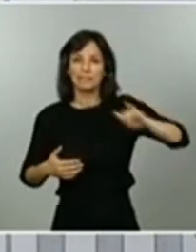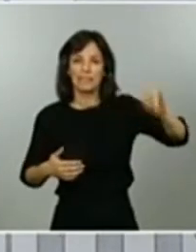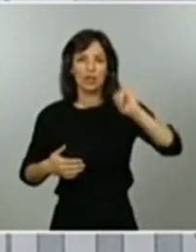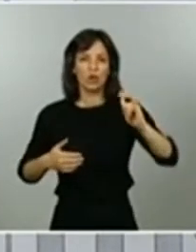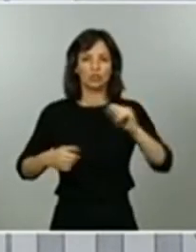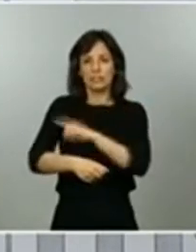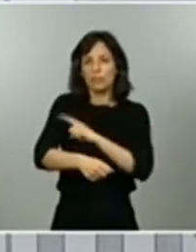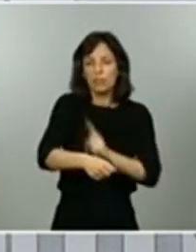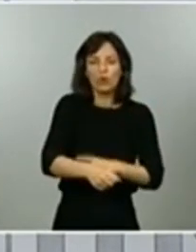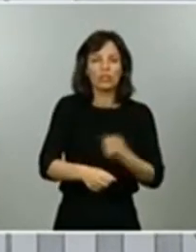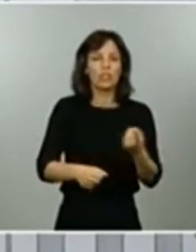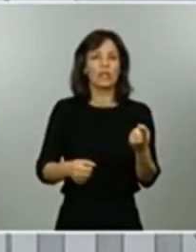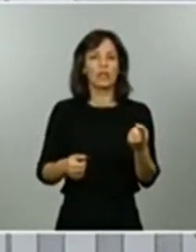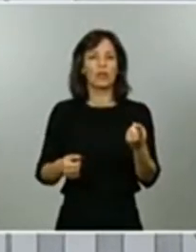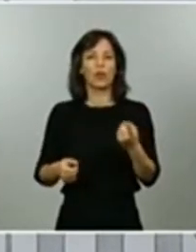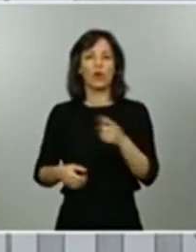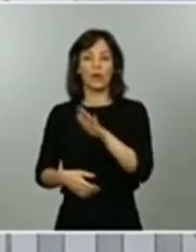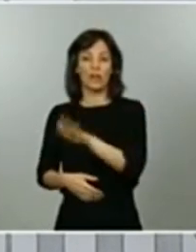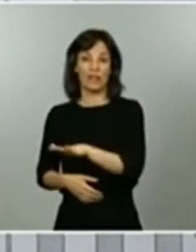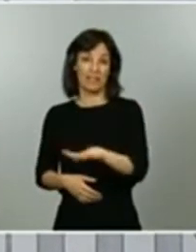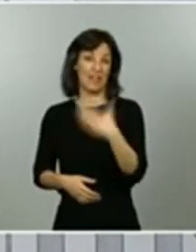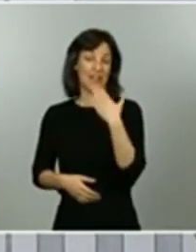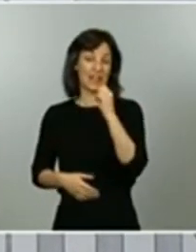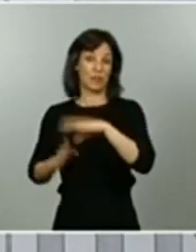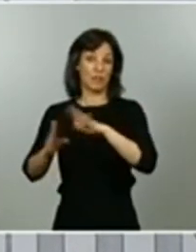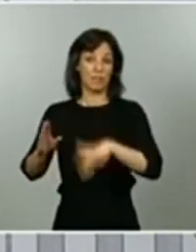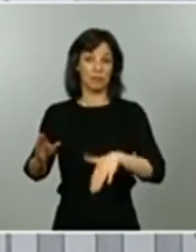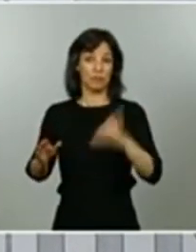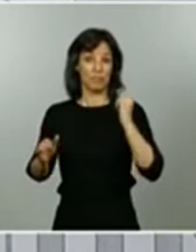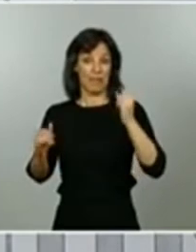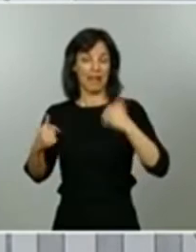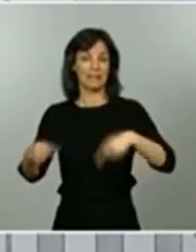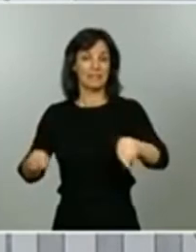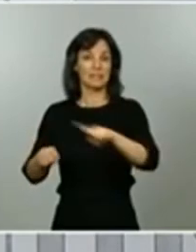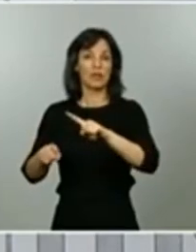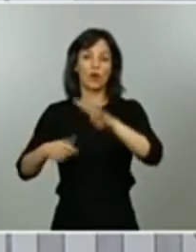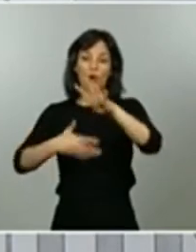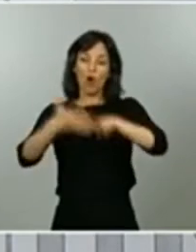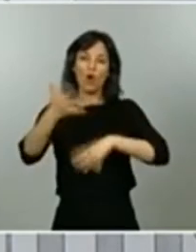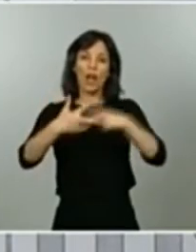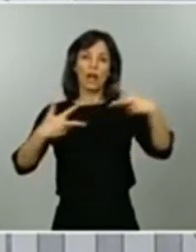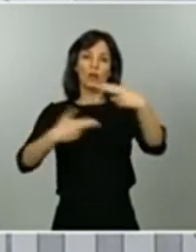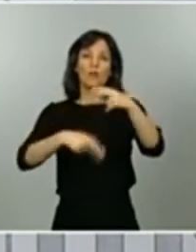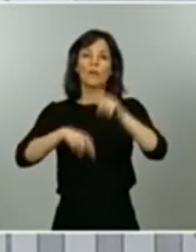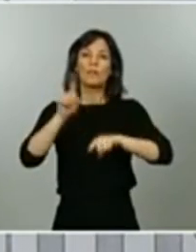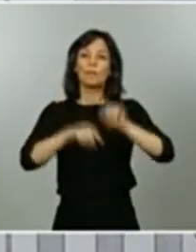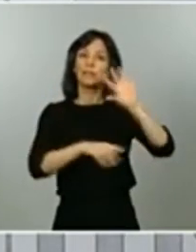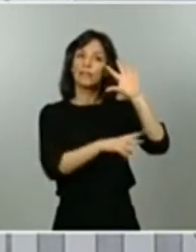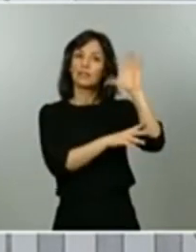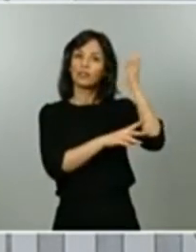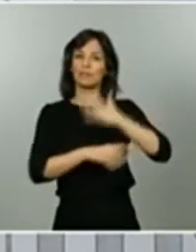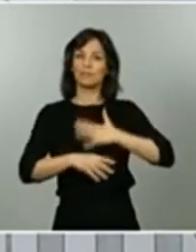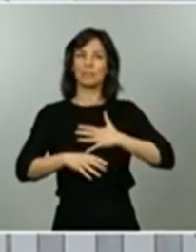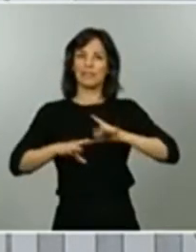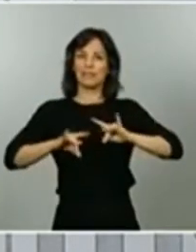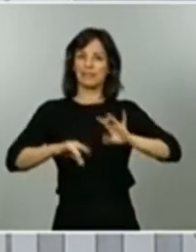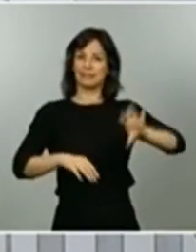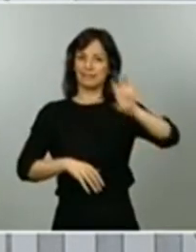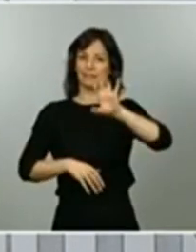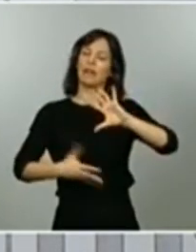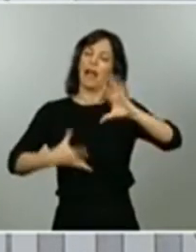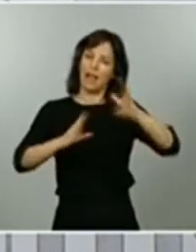paseo de menores de 14 años a aquellas circunstancias climatológicas de sus respectivas zonas